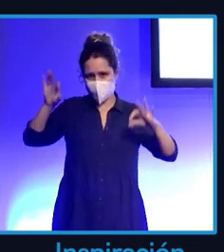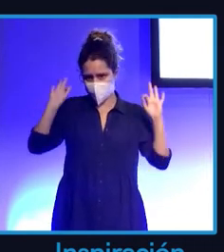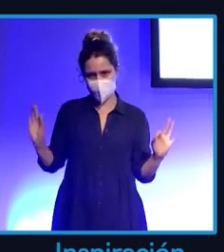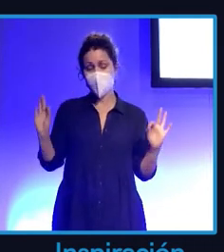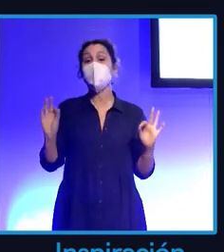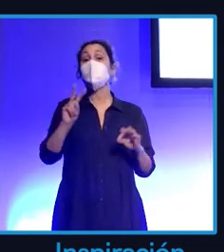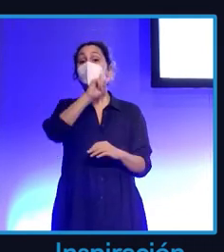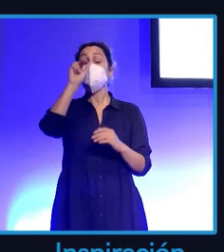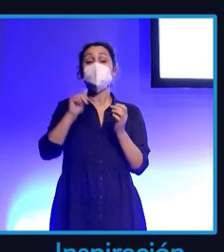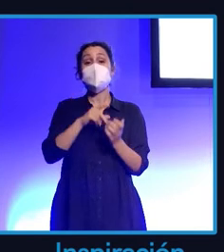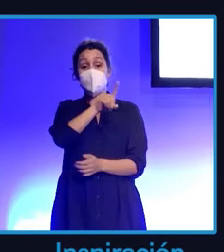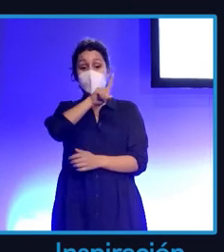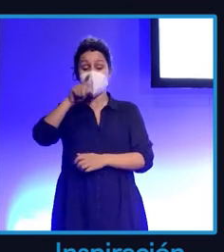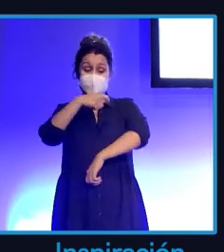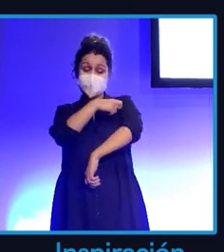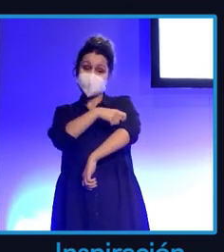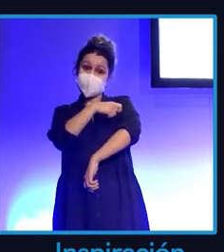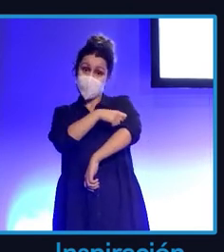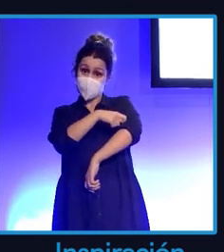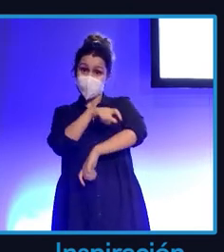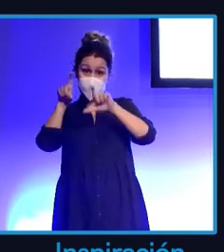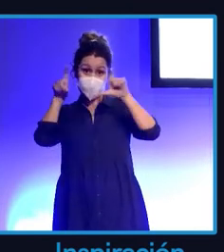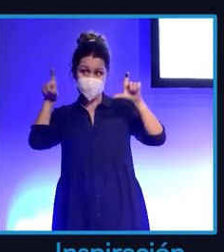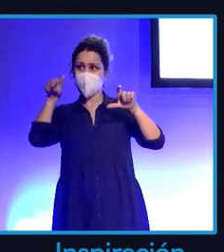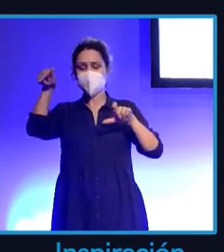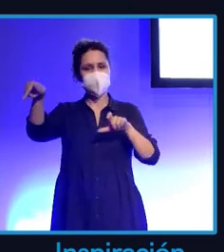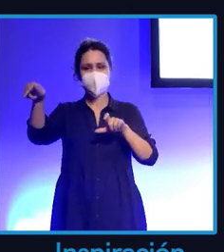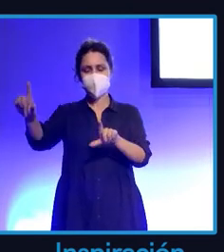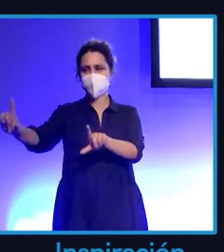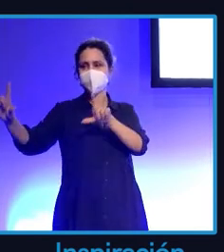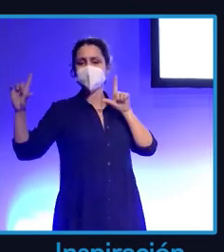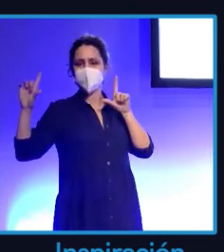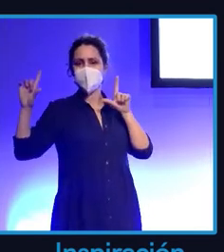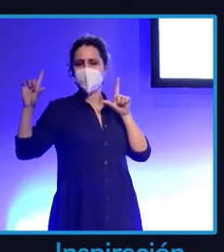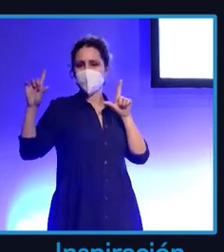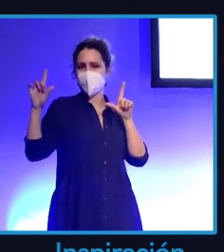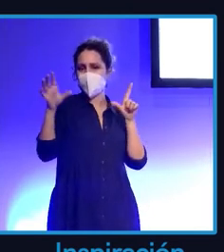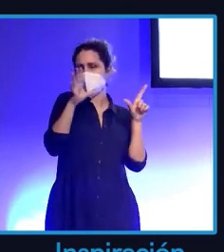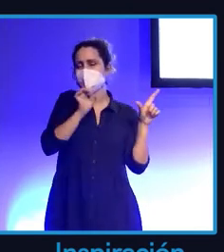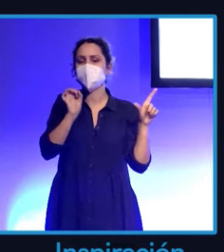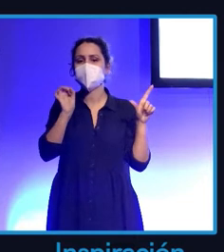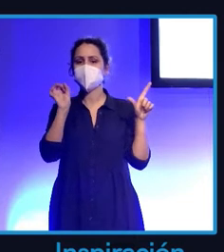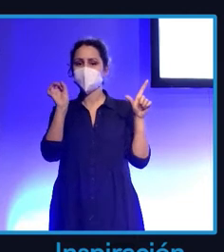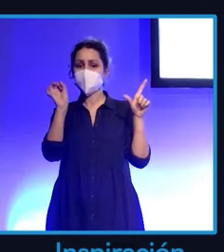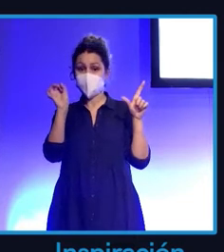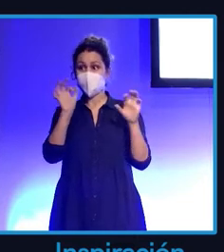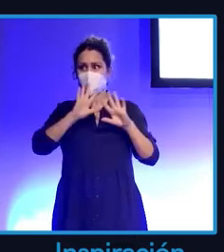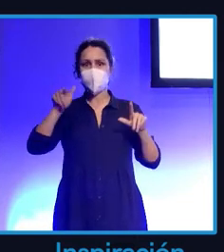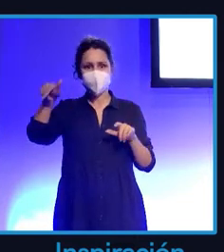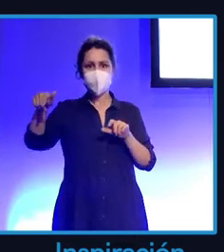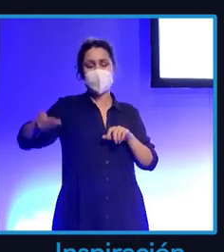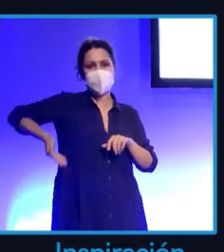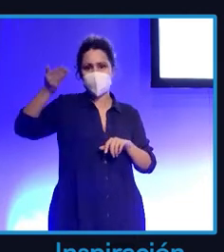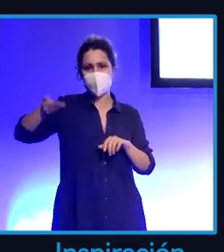2011 Gillette la ponía como una diosa que pasara a una actriz que tenía muchísima visibilidad y eso era indudable que